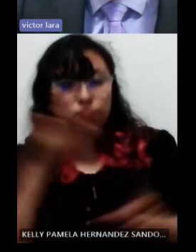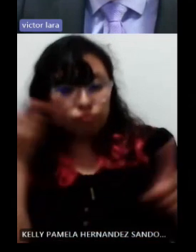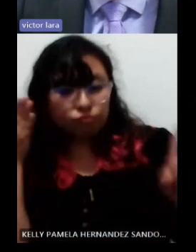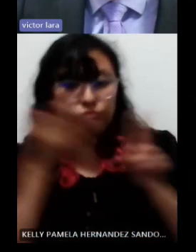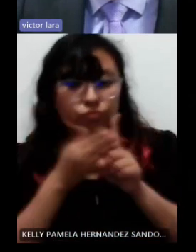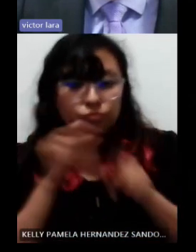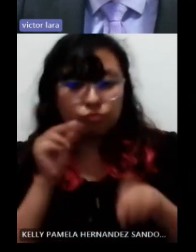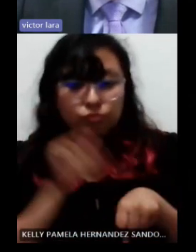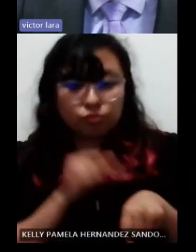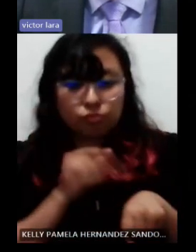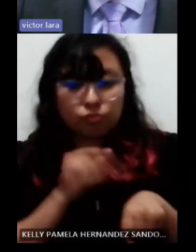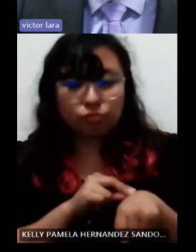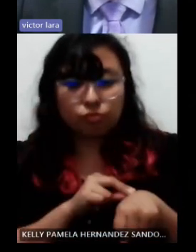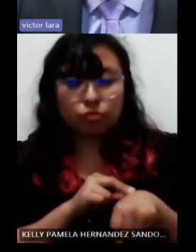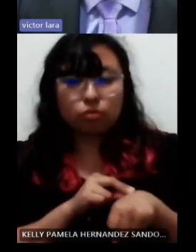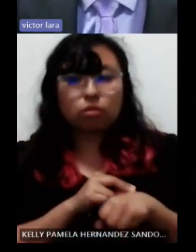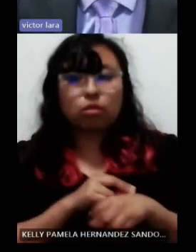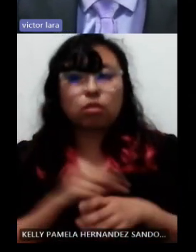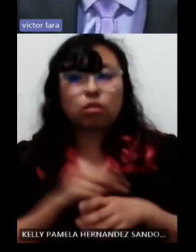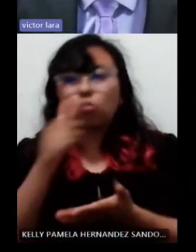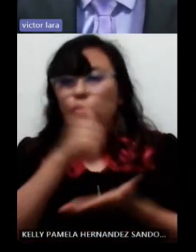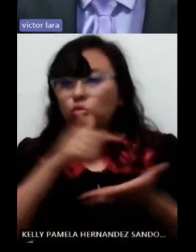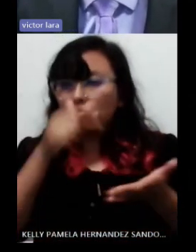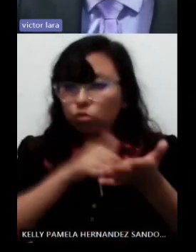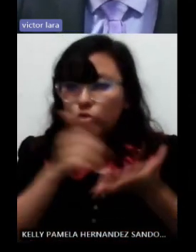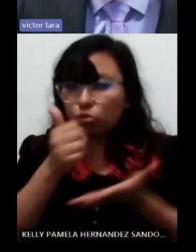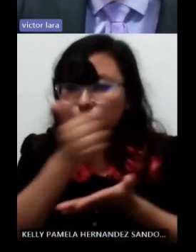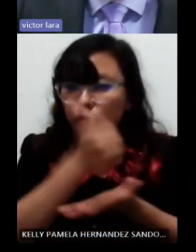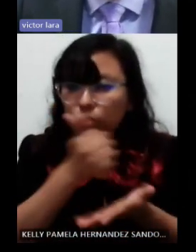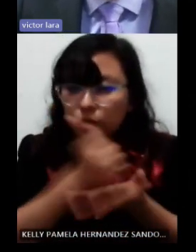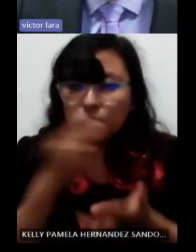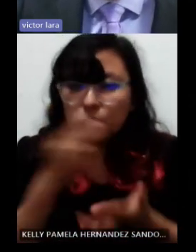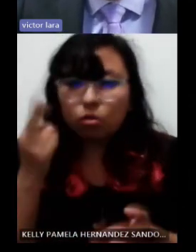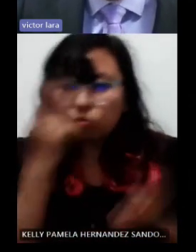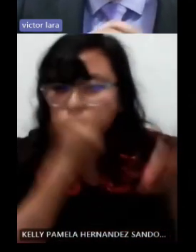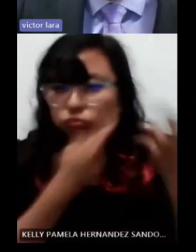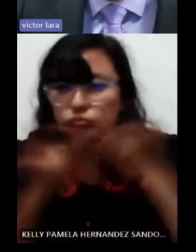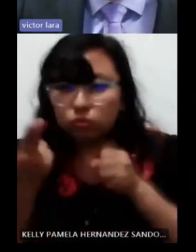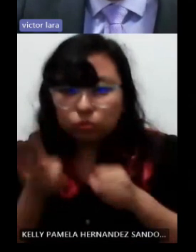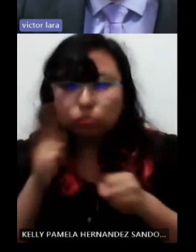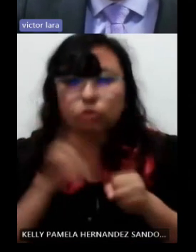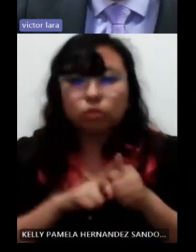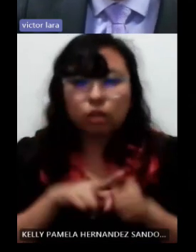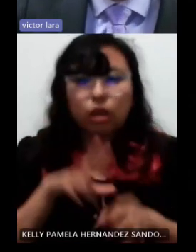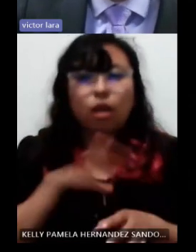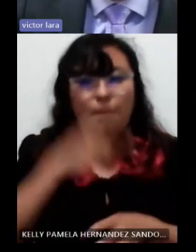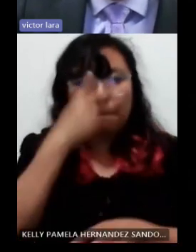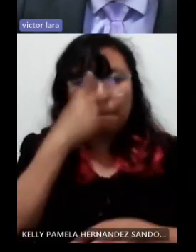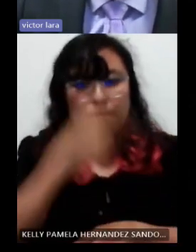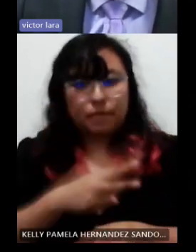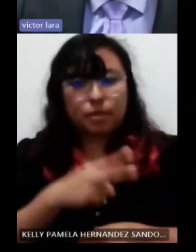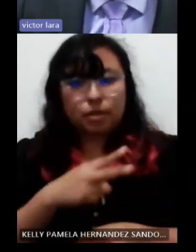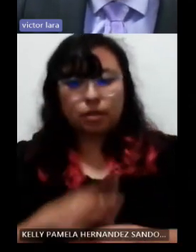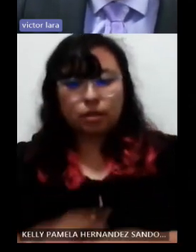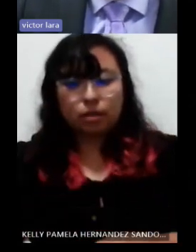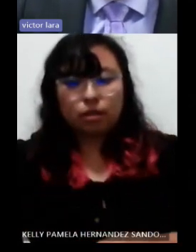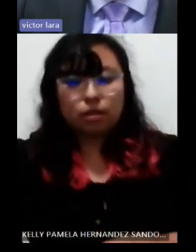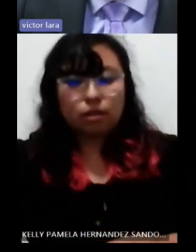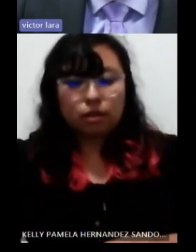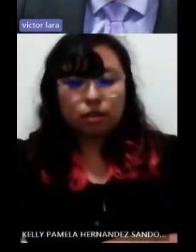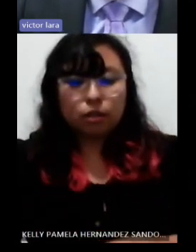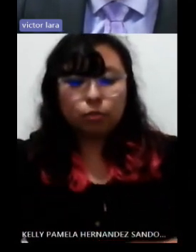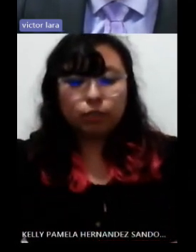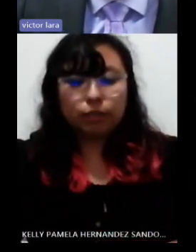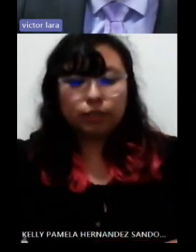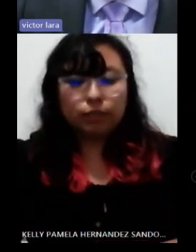ser los diferentes centros oftalmológicos hospitalarios que se encuentran aquí en México. Posteriormente